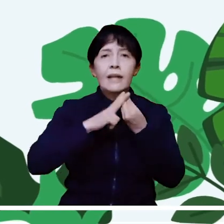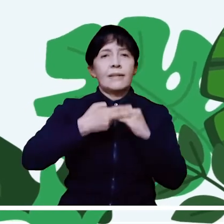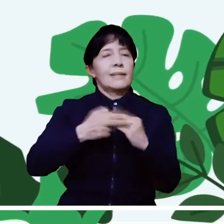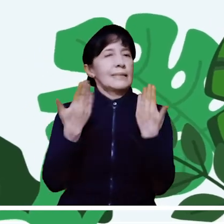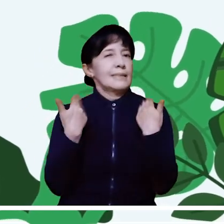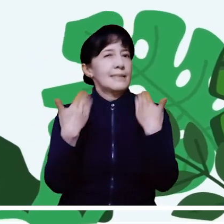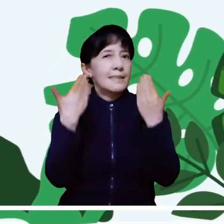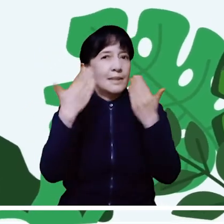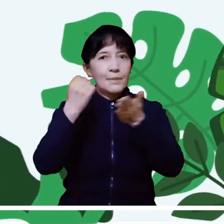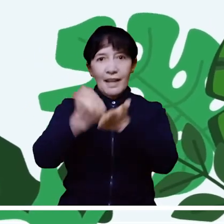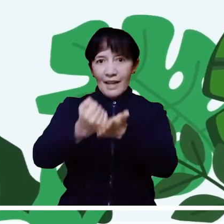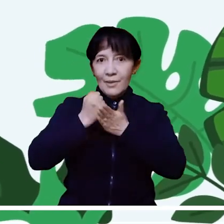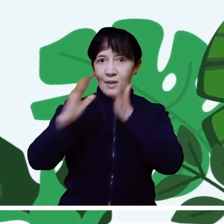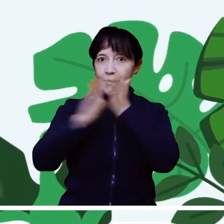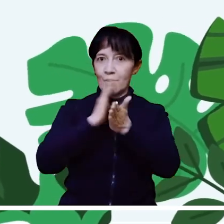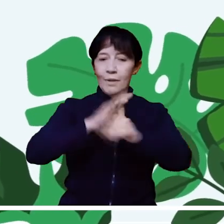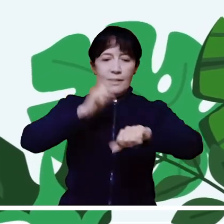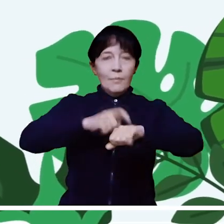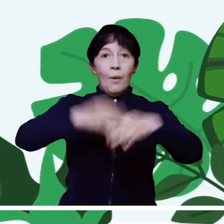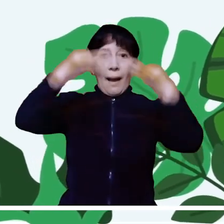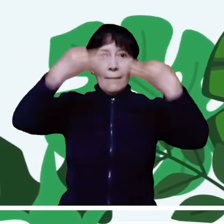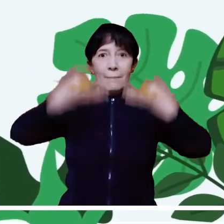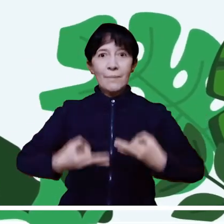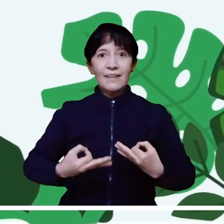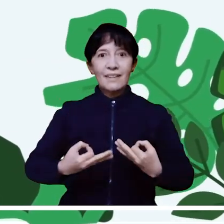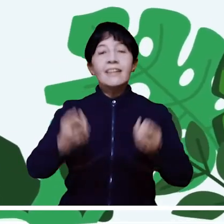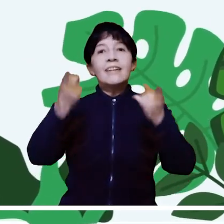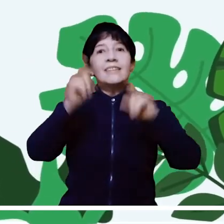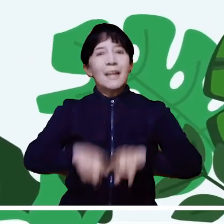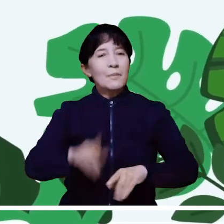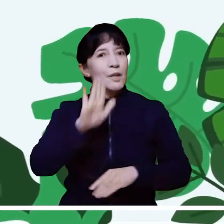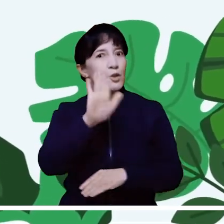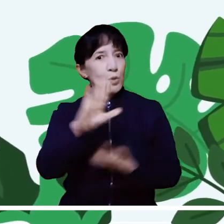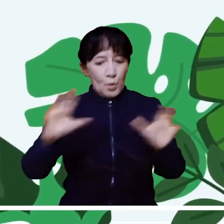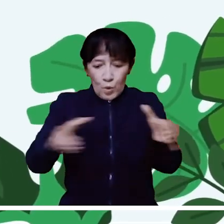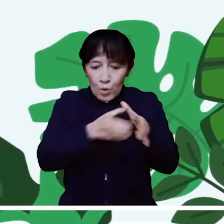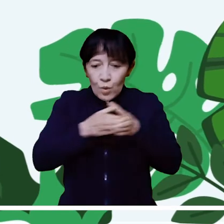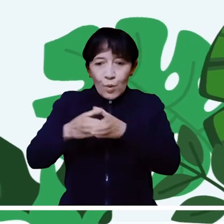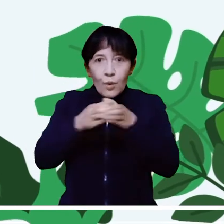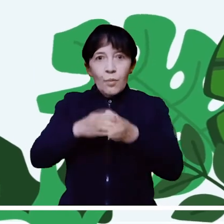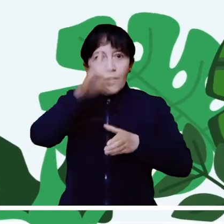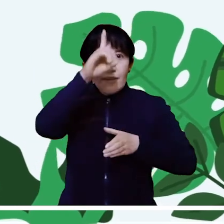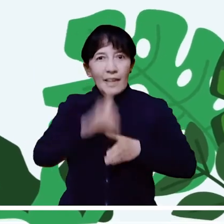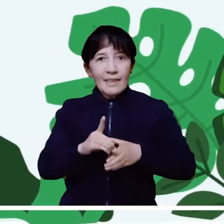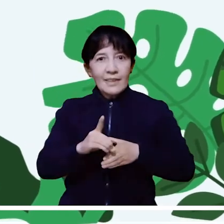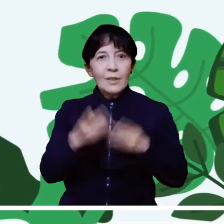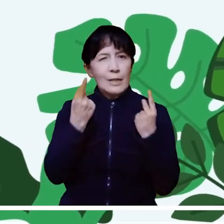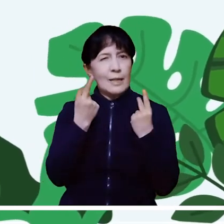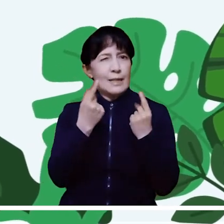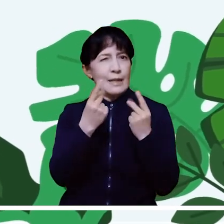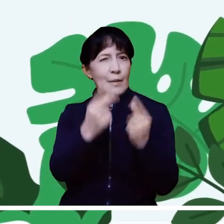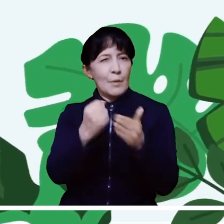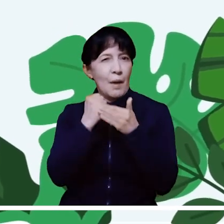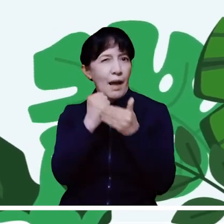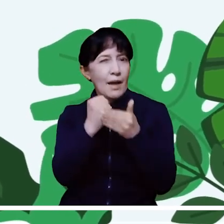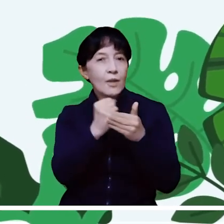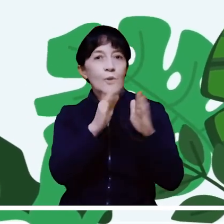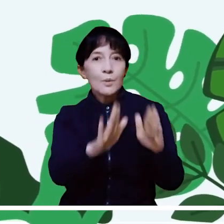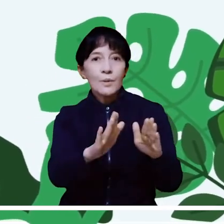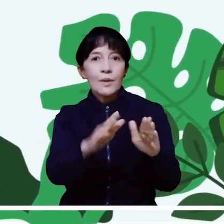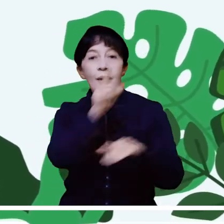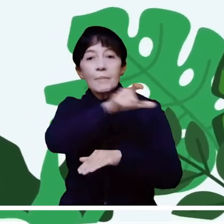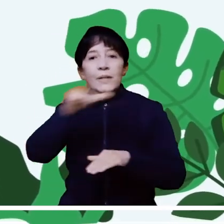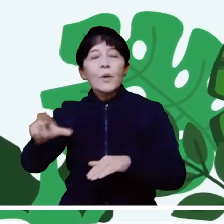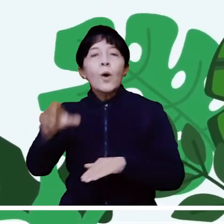departamento y por municipios. Es una herramienta muy útil que ofrece información en tiempo real, favoreciendo la toma de